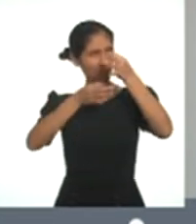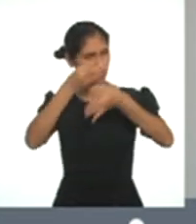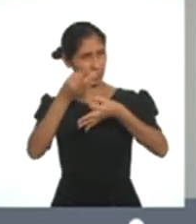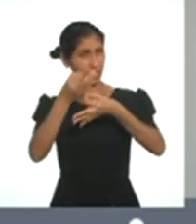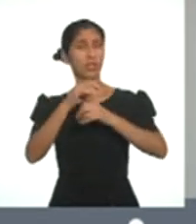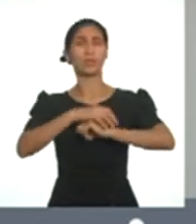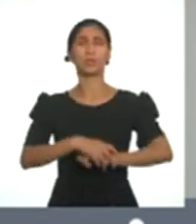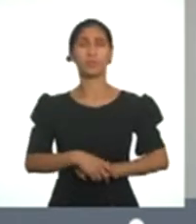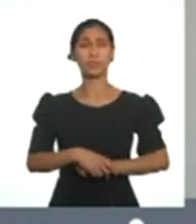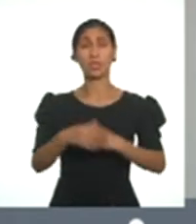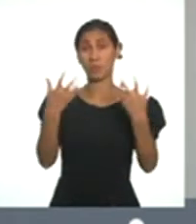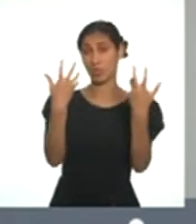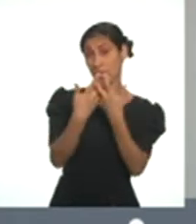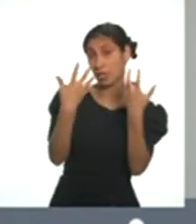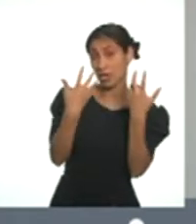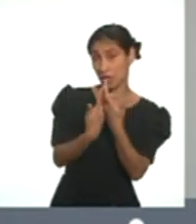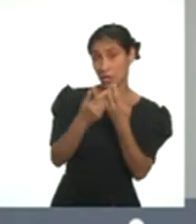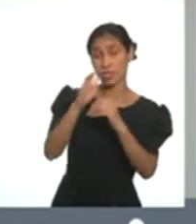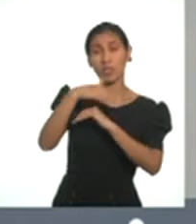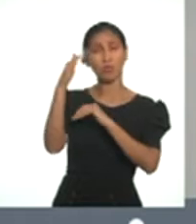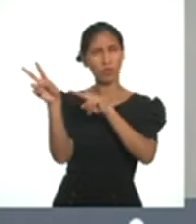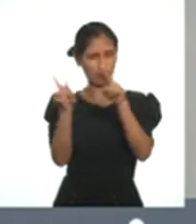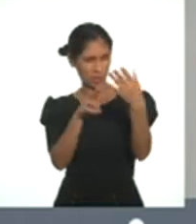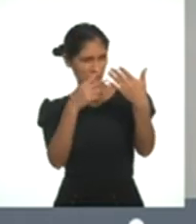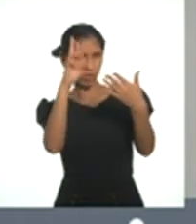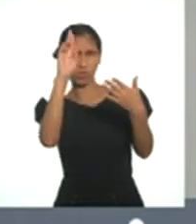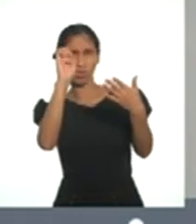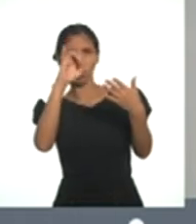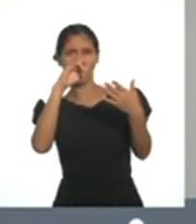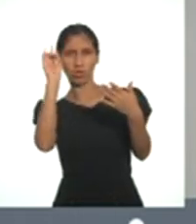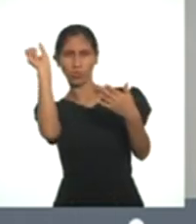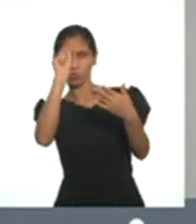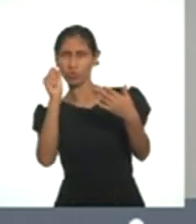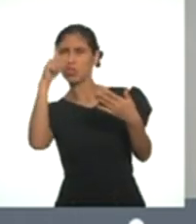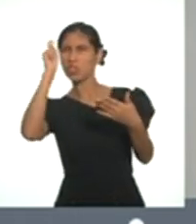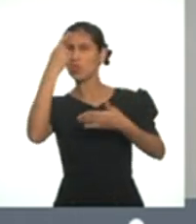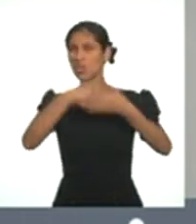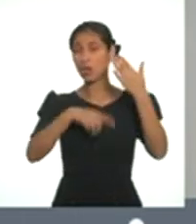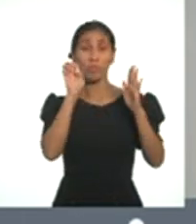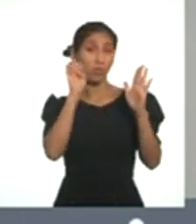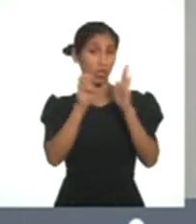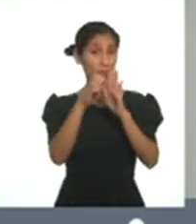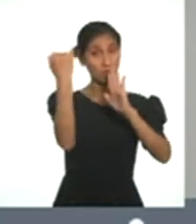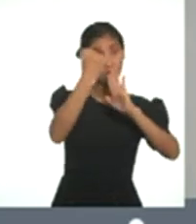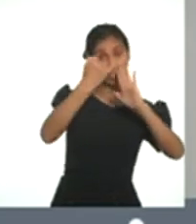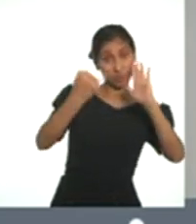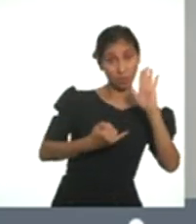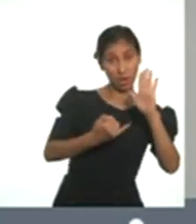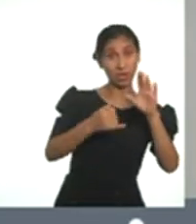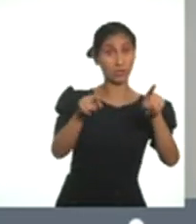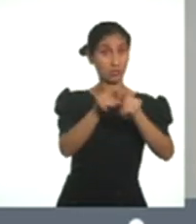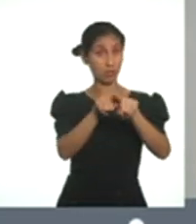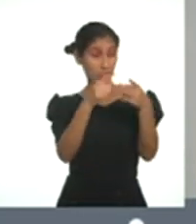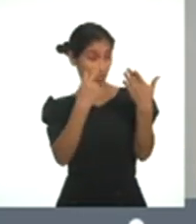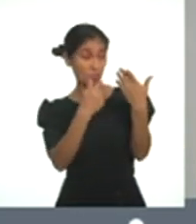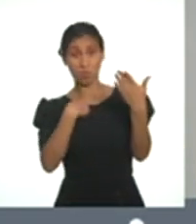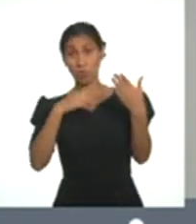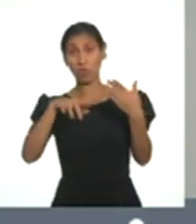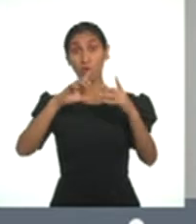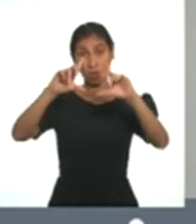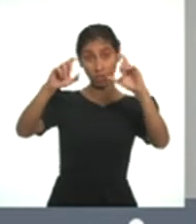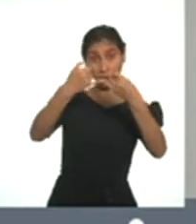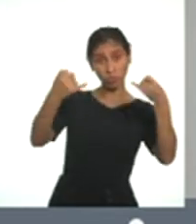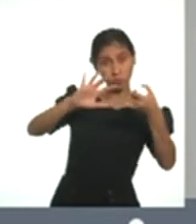índole nacional, para luego obtener los recursos que necesito, como las imágenes que puedo obtener en internet, si no las puedo capturar yo,